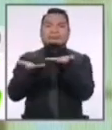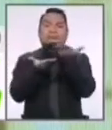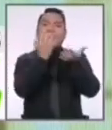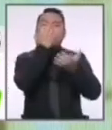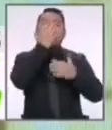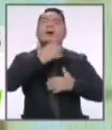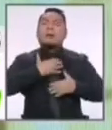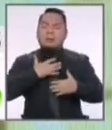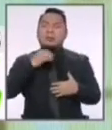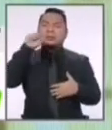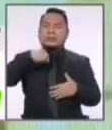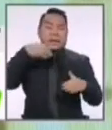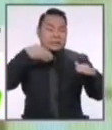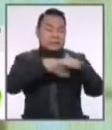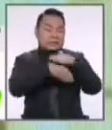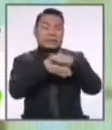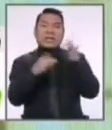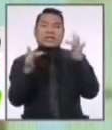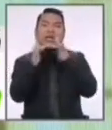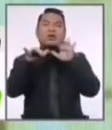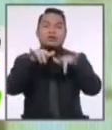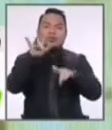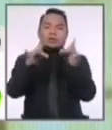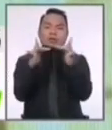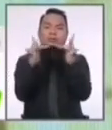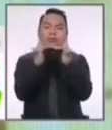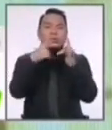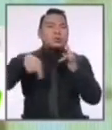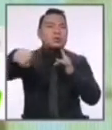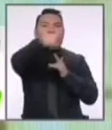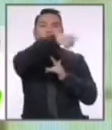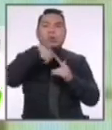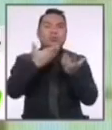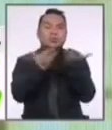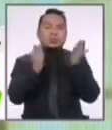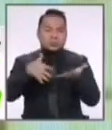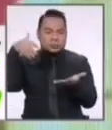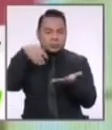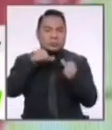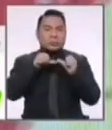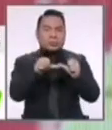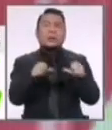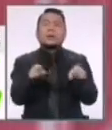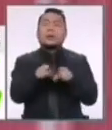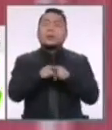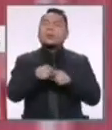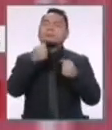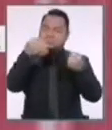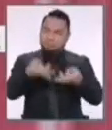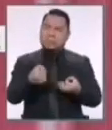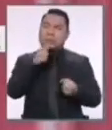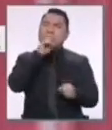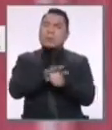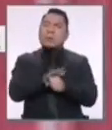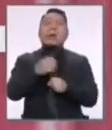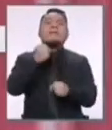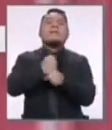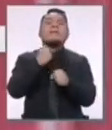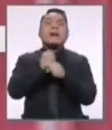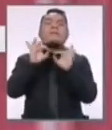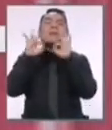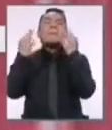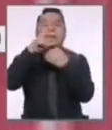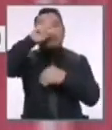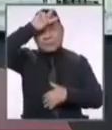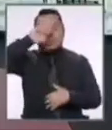oxígeno medicinal, acceso a internet para que nuestros chicos puedan seguir estudiando y nuestro firme compromiso de trabajar de la mano con las familias del